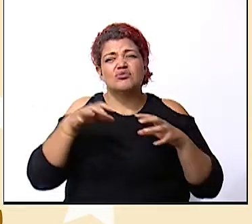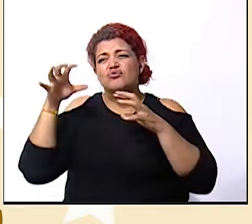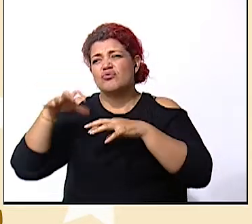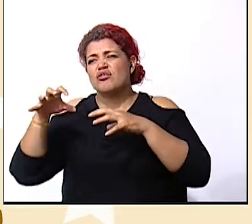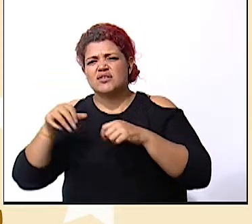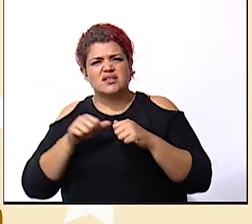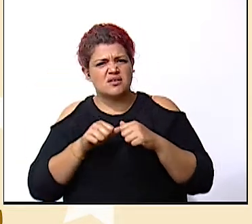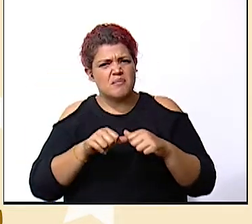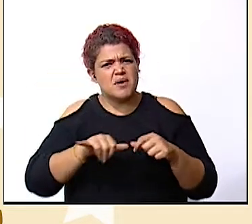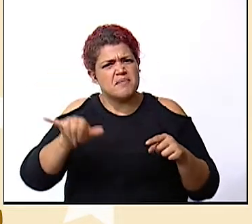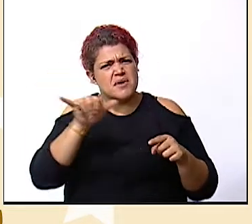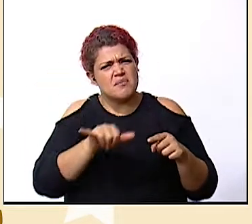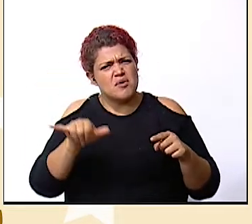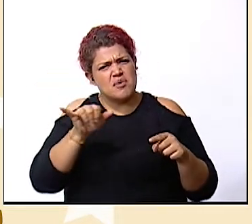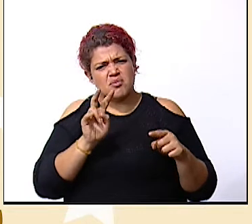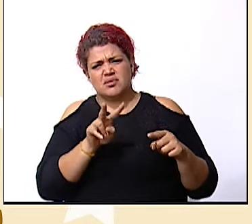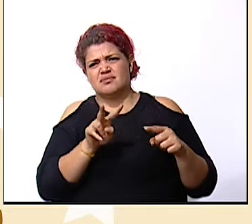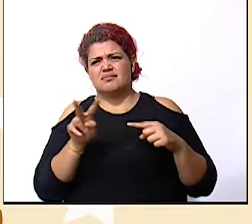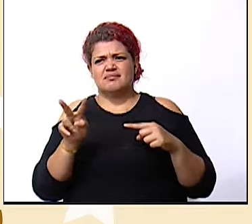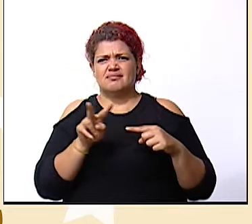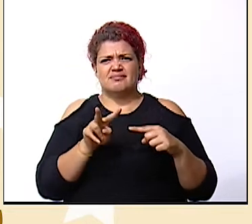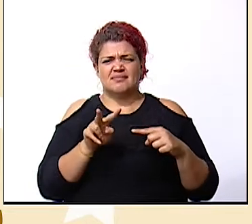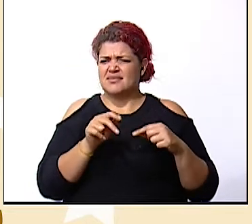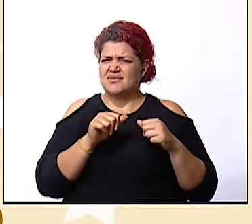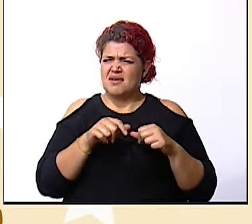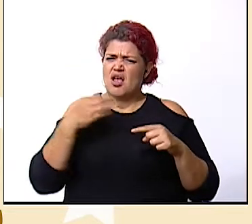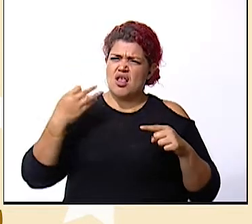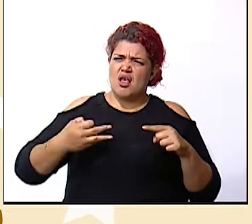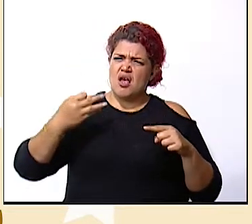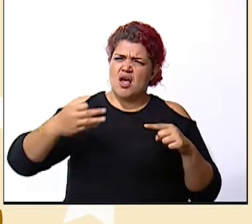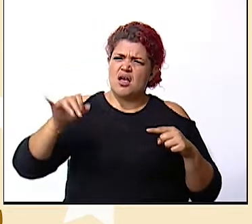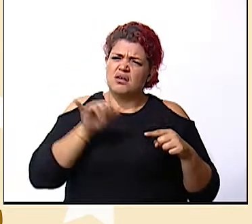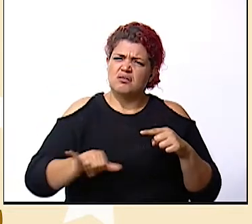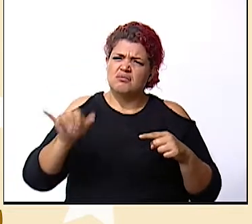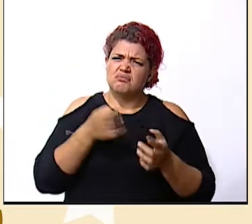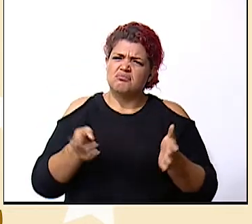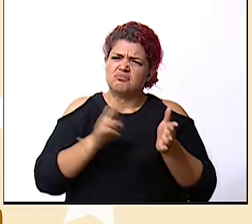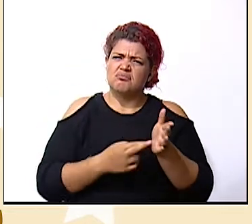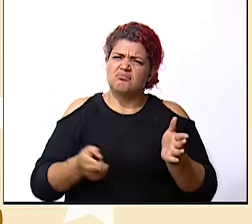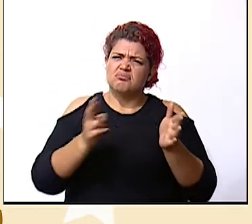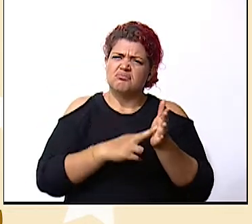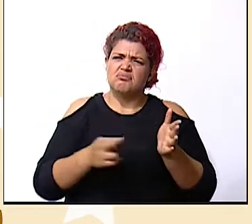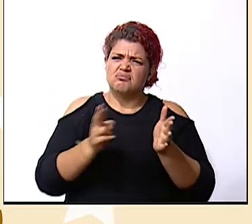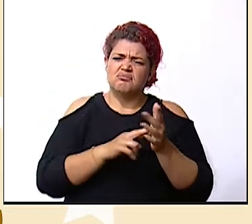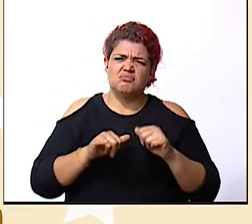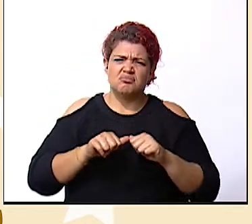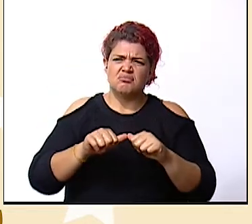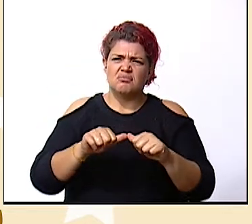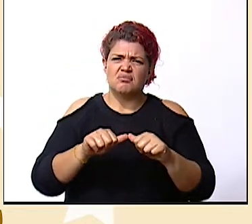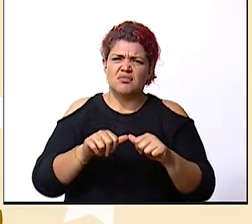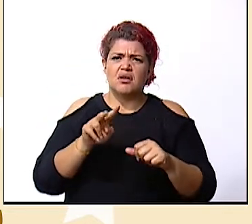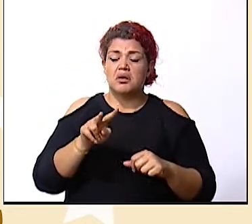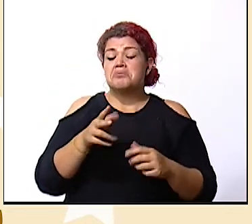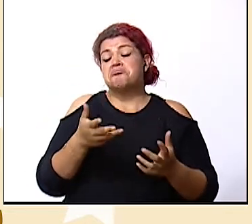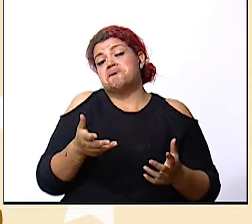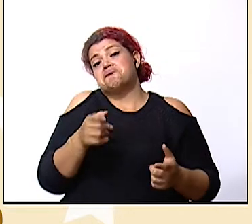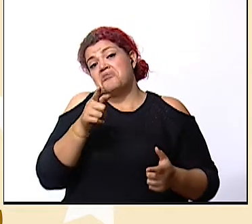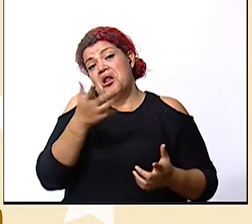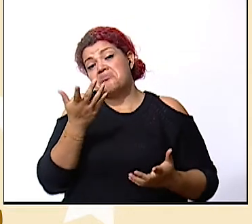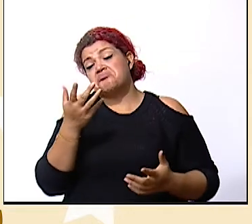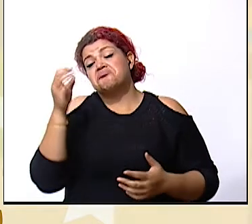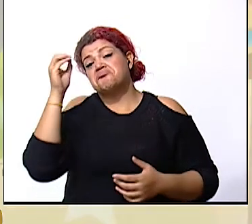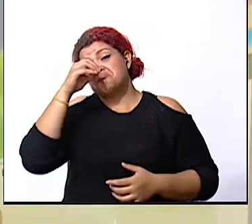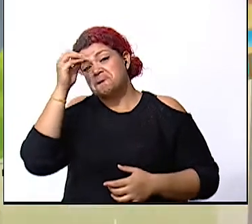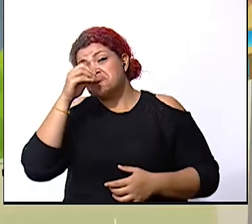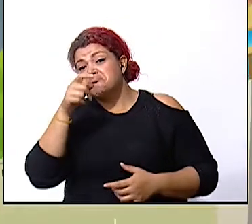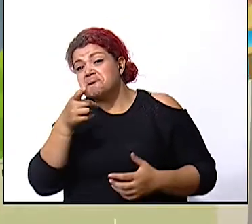porque será se presentará todo el tiempo lo mismo bueno qué les parece a ustedes si